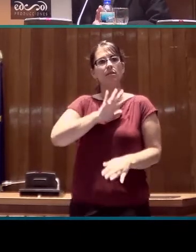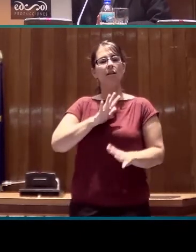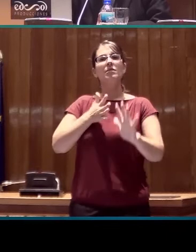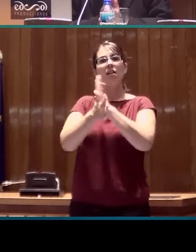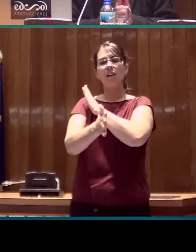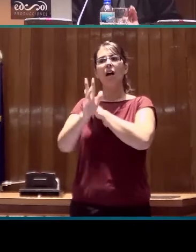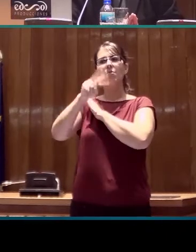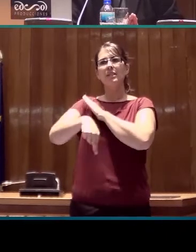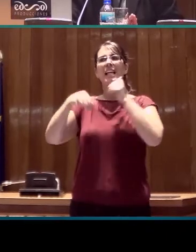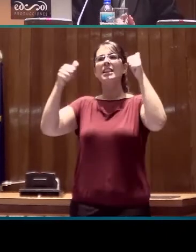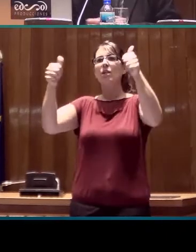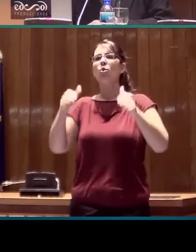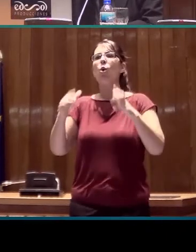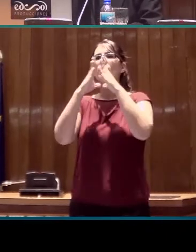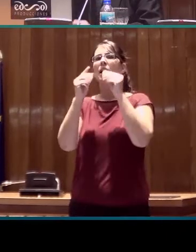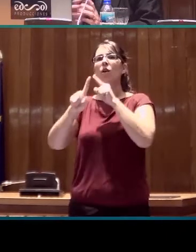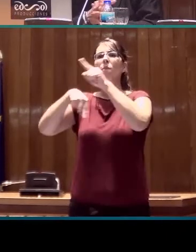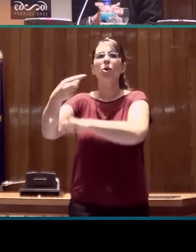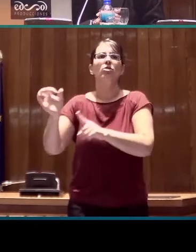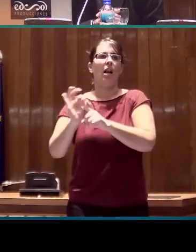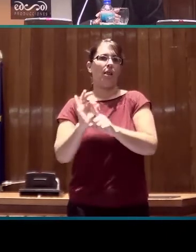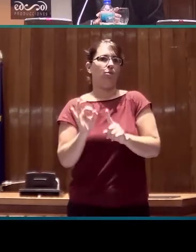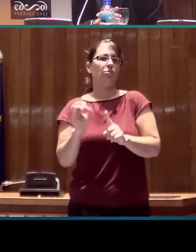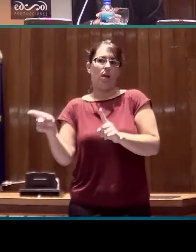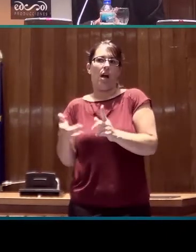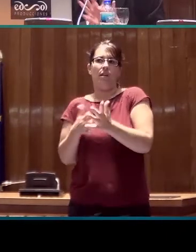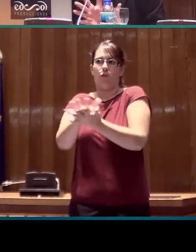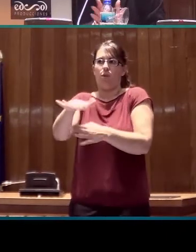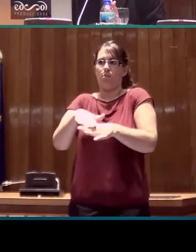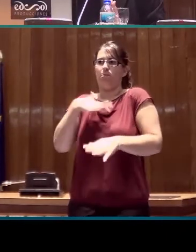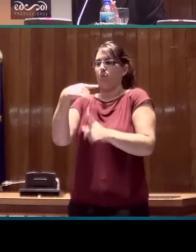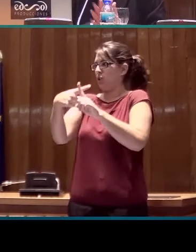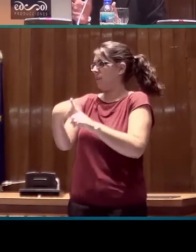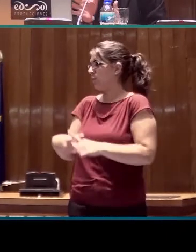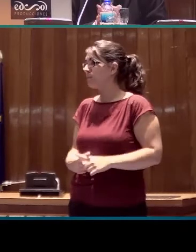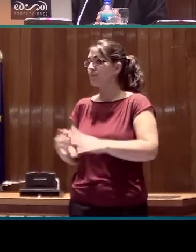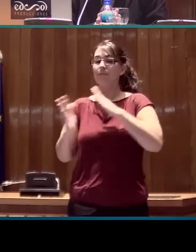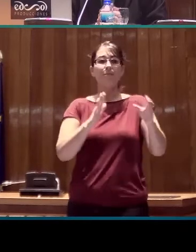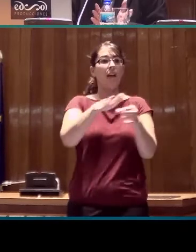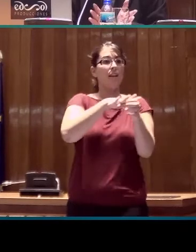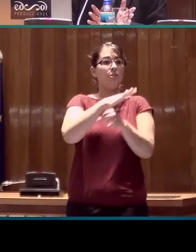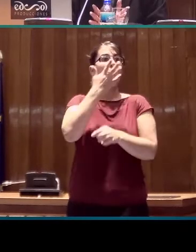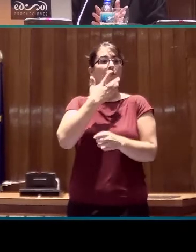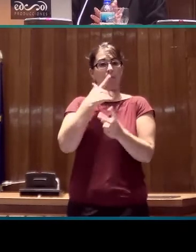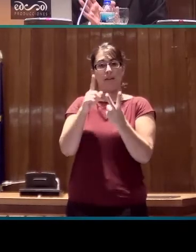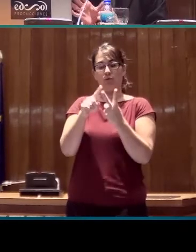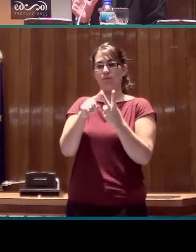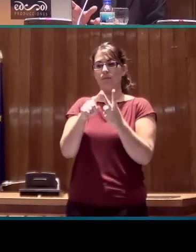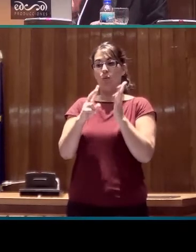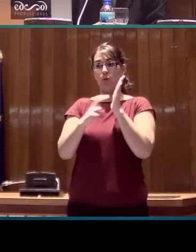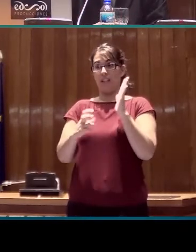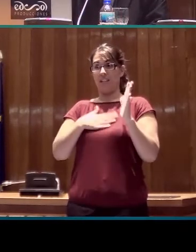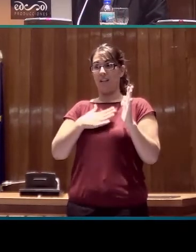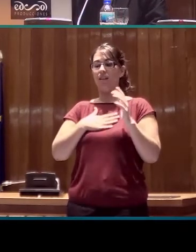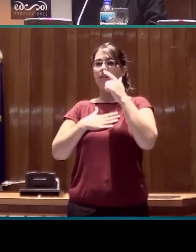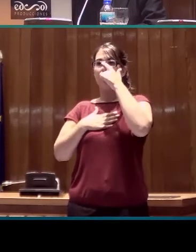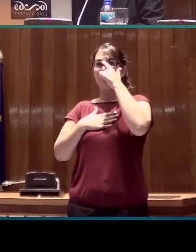título universitario de posgrado. Bien, en cuanto a las áreas de conocimiento, decía que UCIL-CV es una unidad